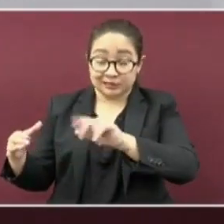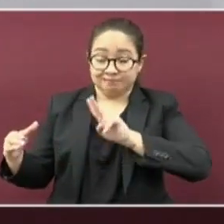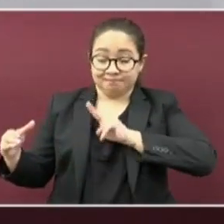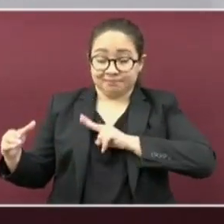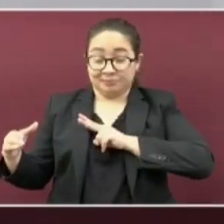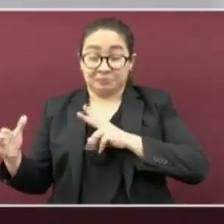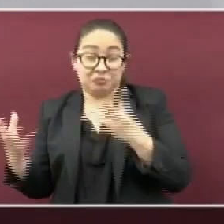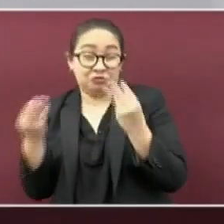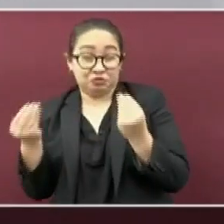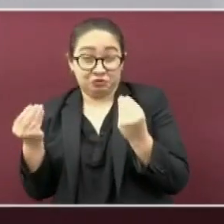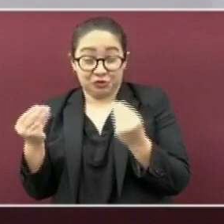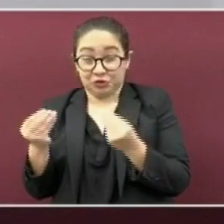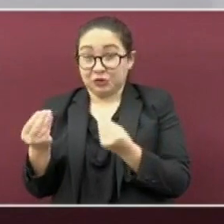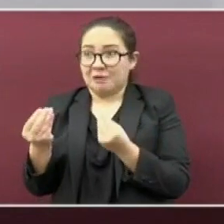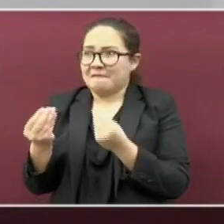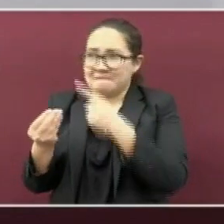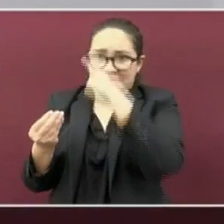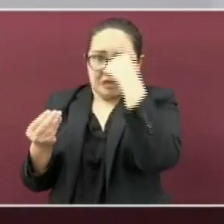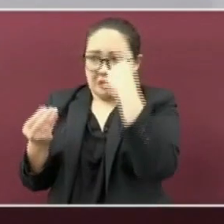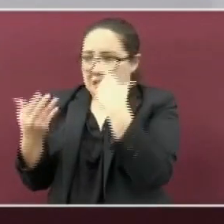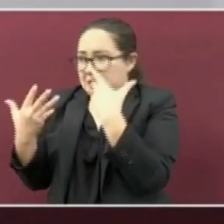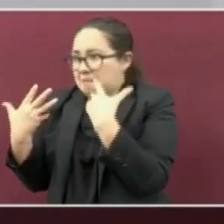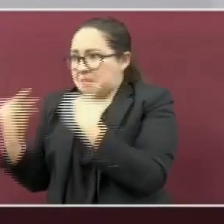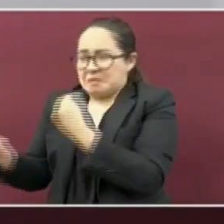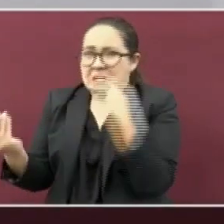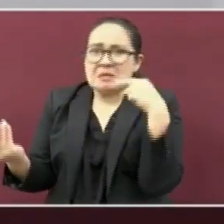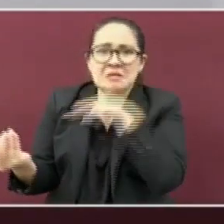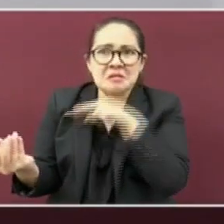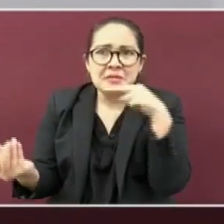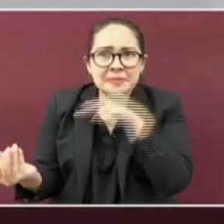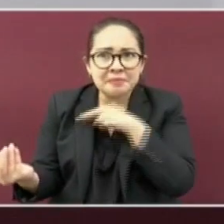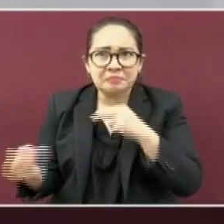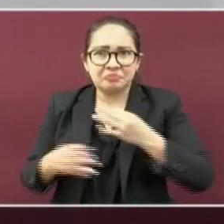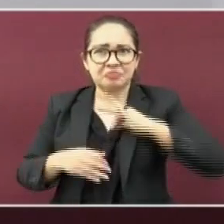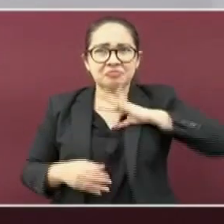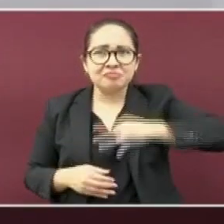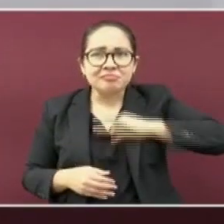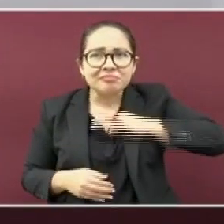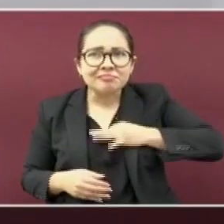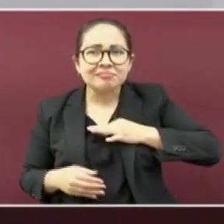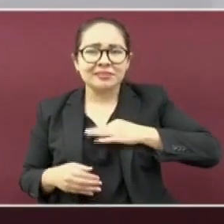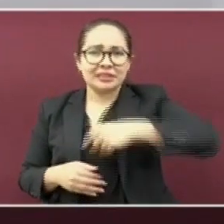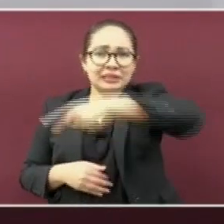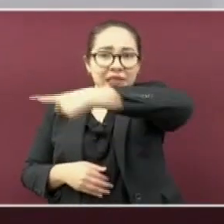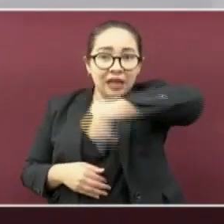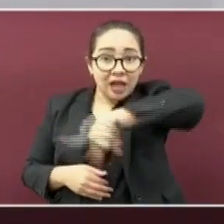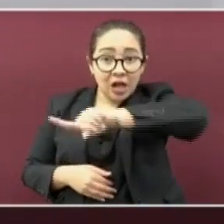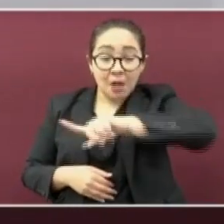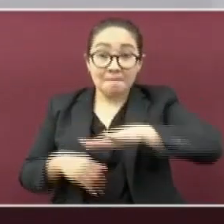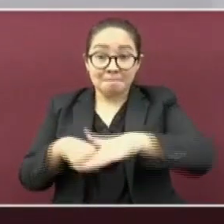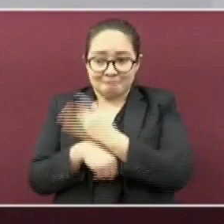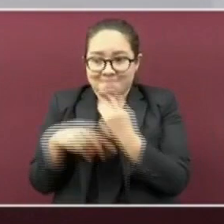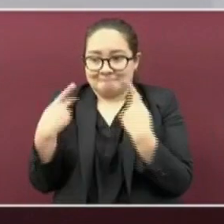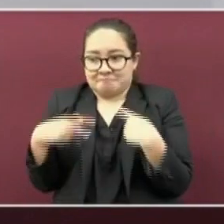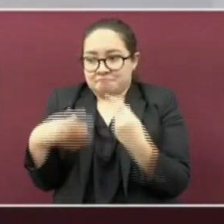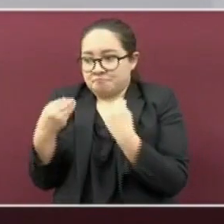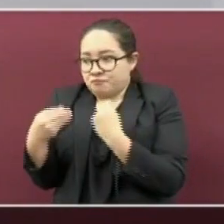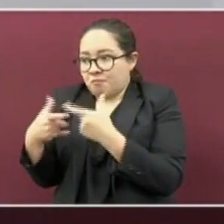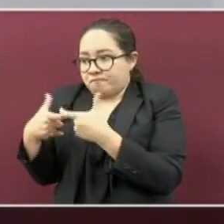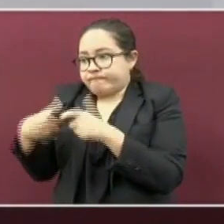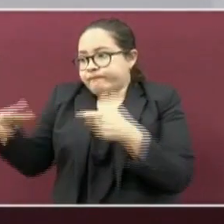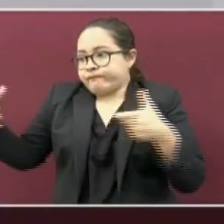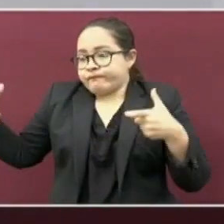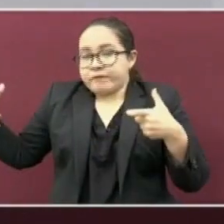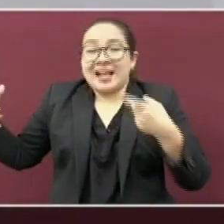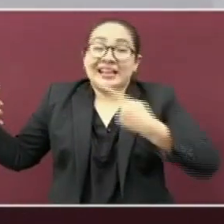o infección más rápida. Y esto es a mayor cantidad de personas y que